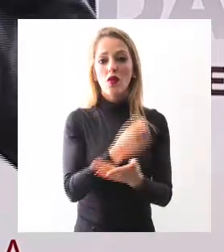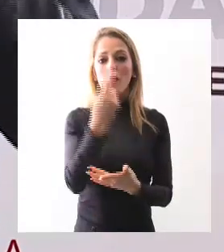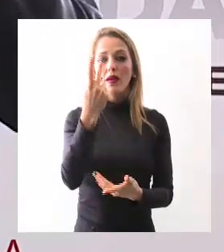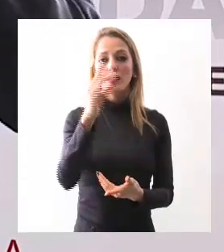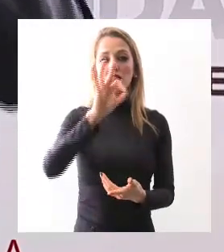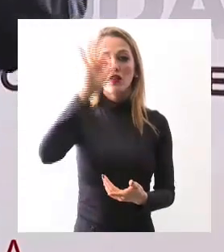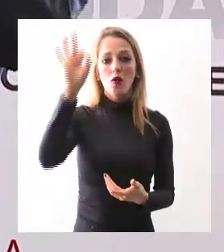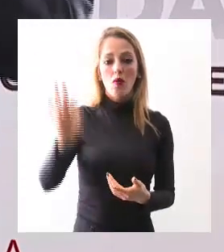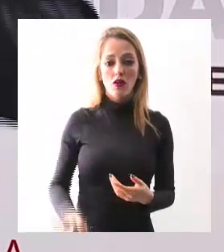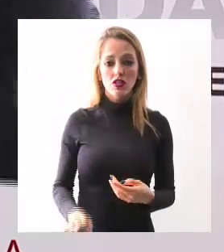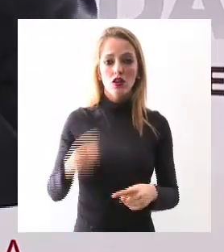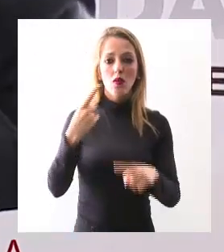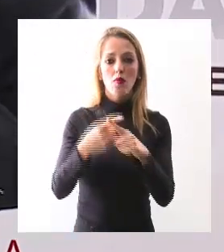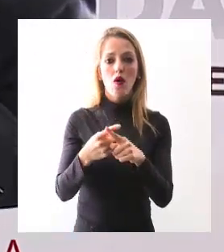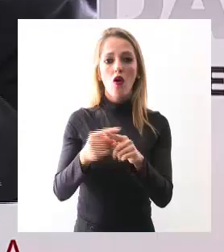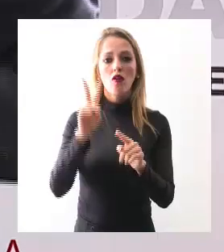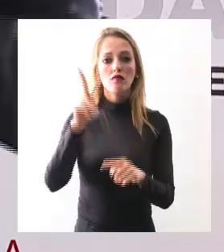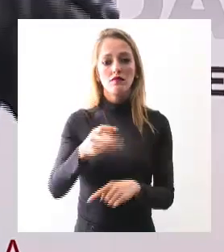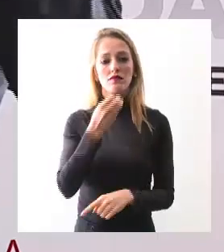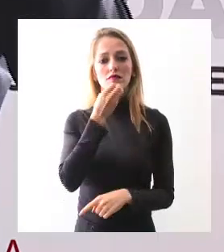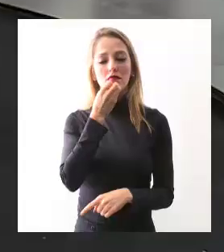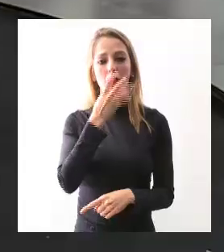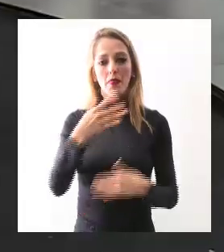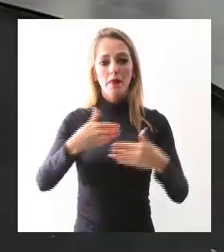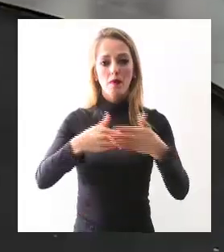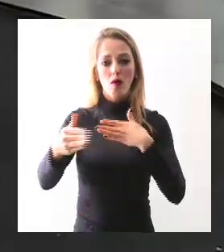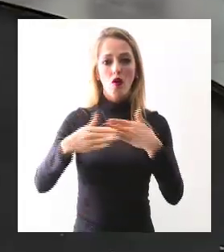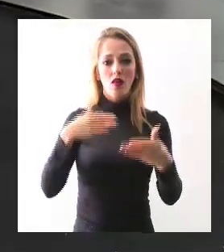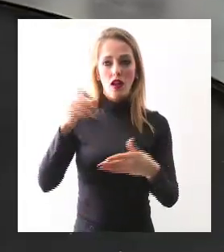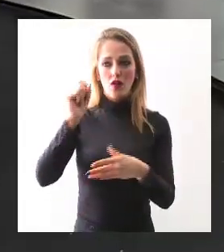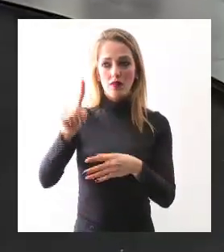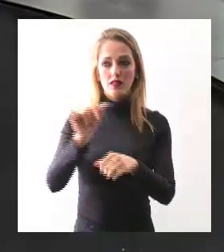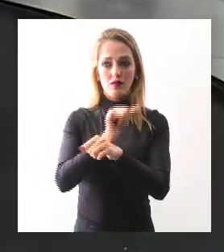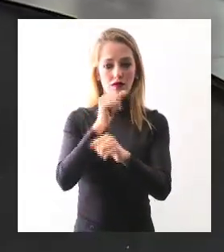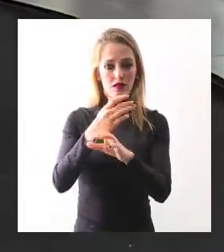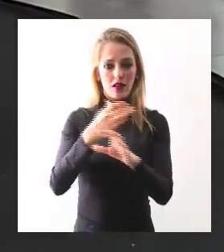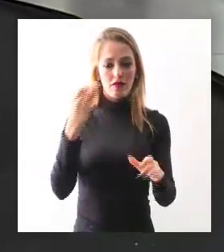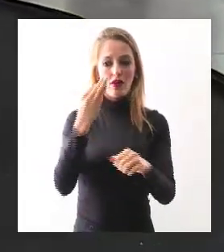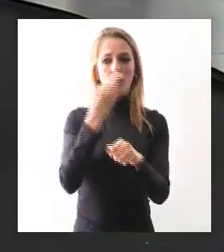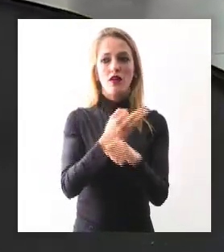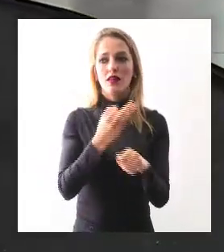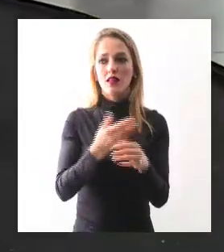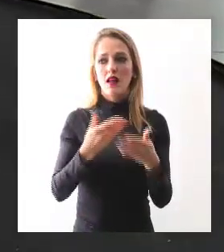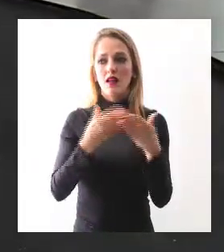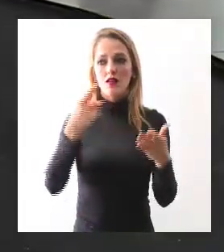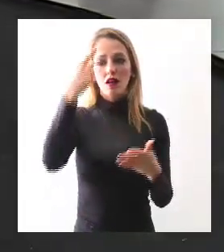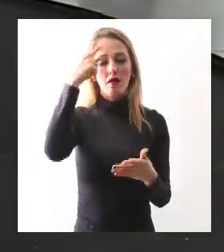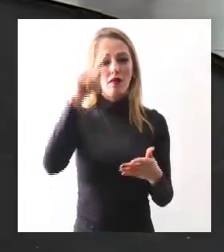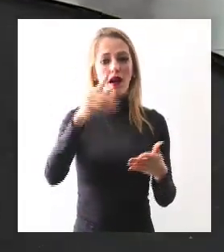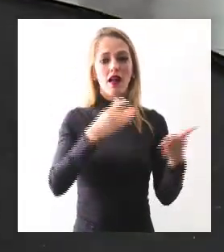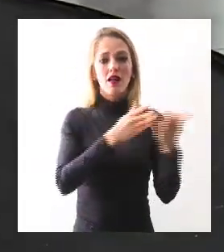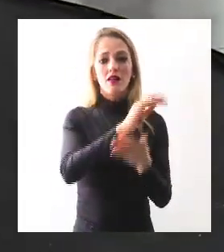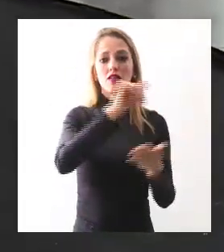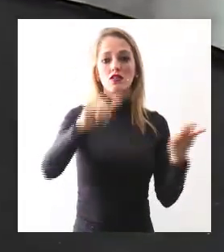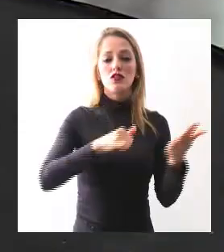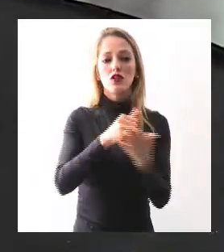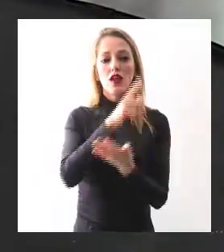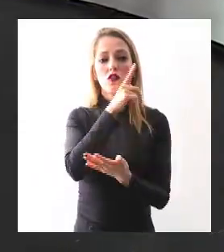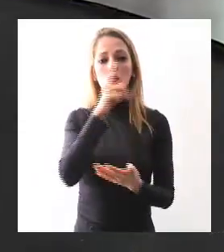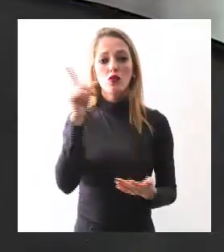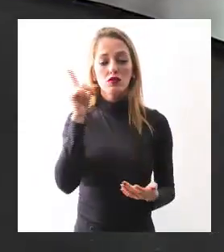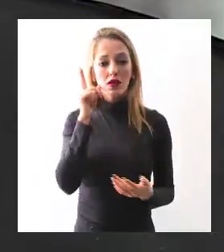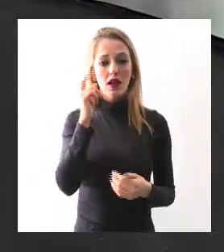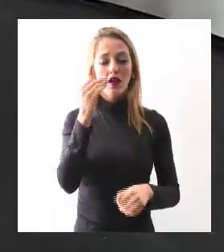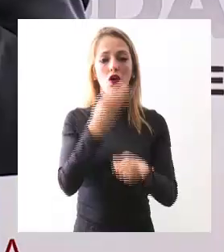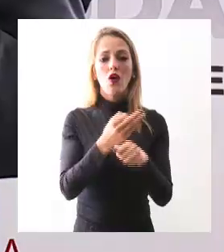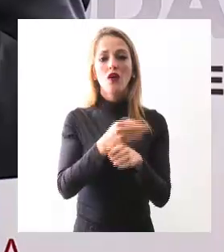por el modelo de su ruta empresa que actualmente están canalizados a la troncal Belisario y a Ciudad Guzmán. En este momento